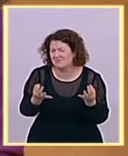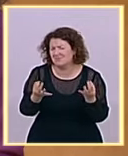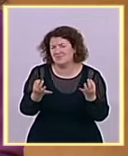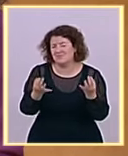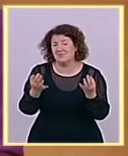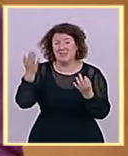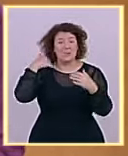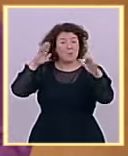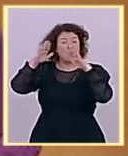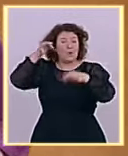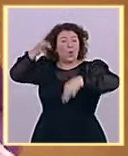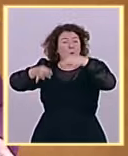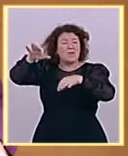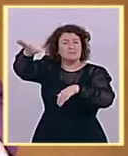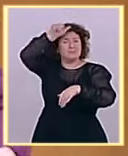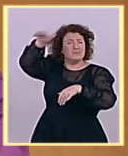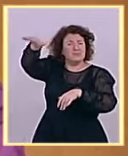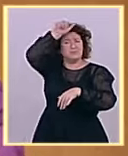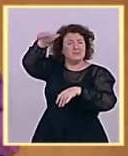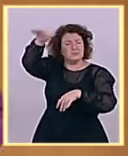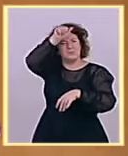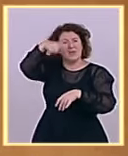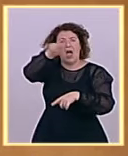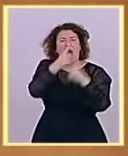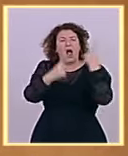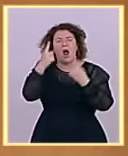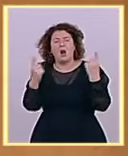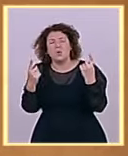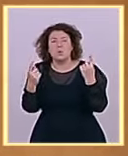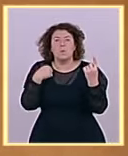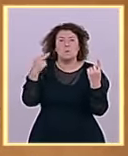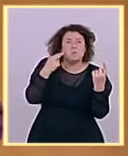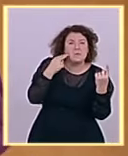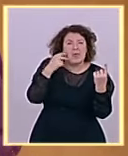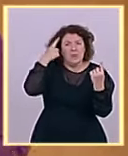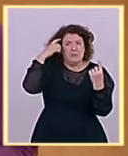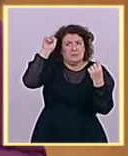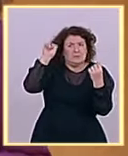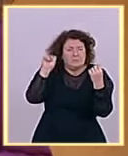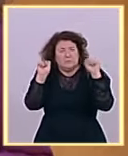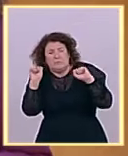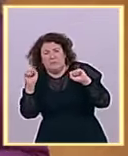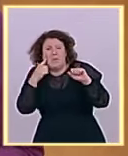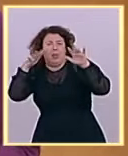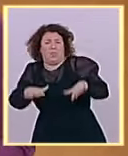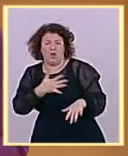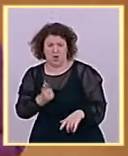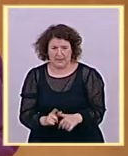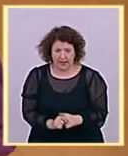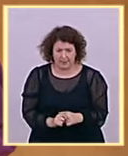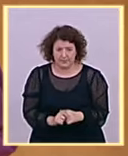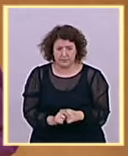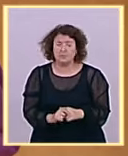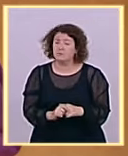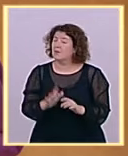cabeza como el avestruz. Porque la reforma del Código Penal, señoría, no deja indefenso al Estado de Derecho.